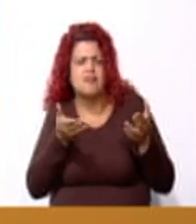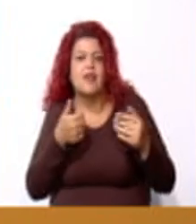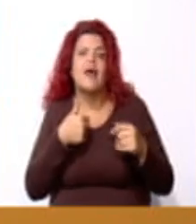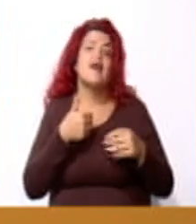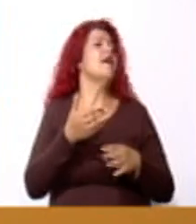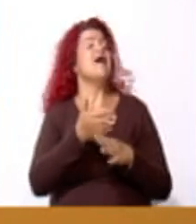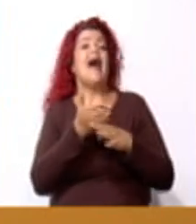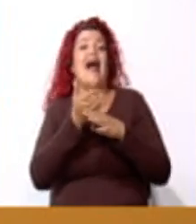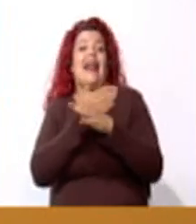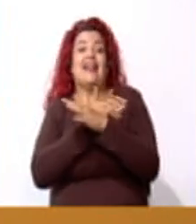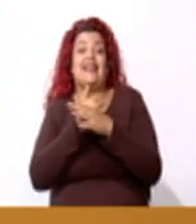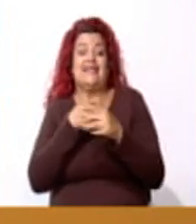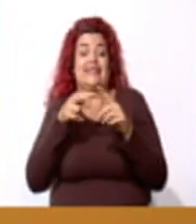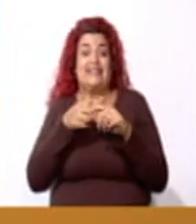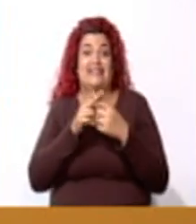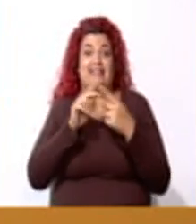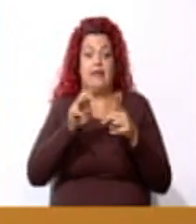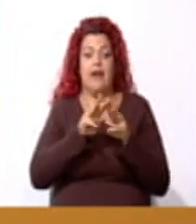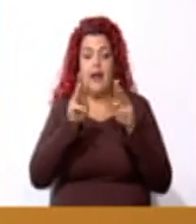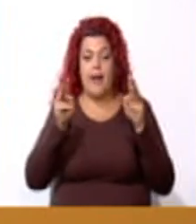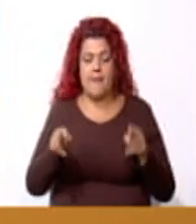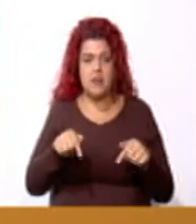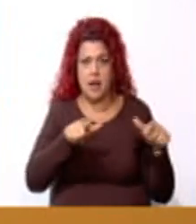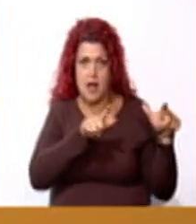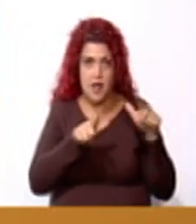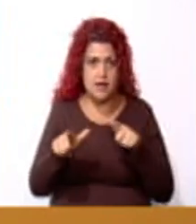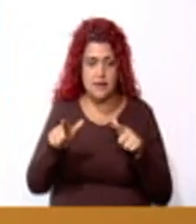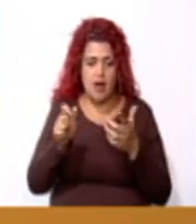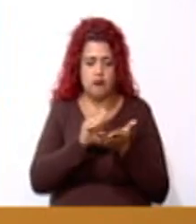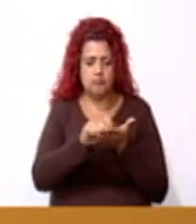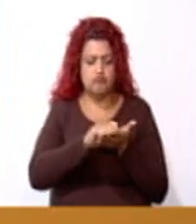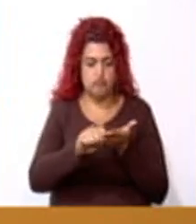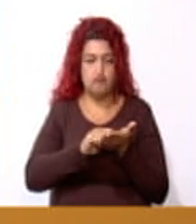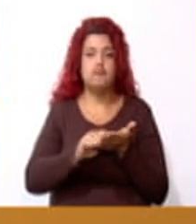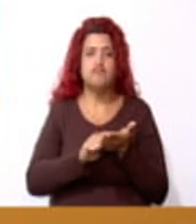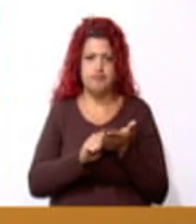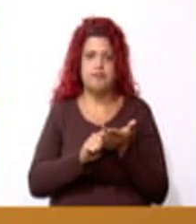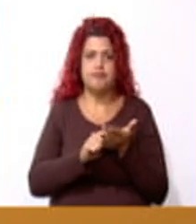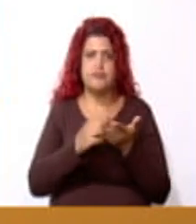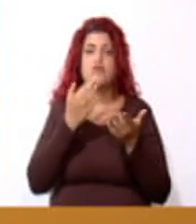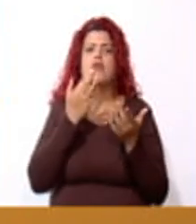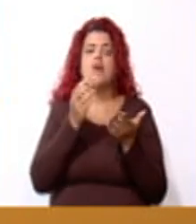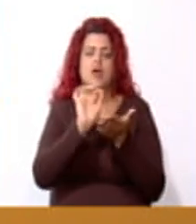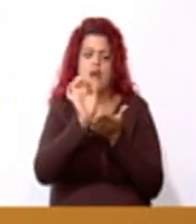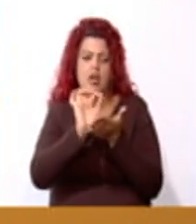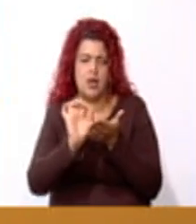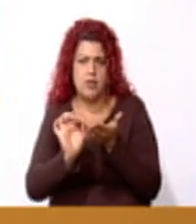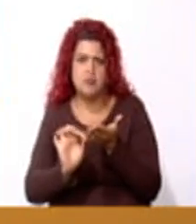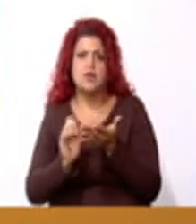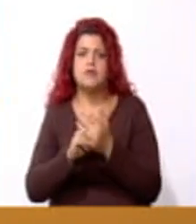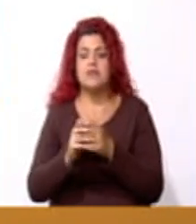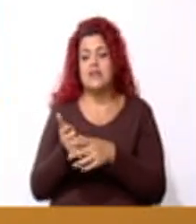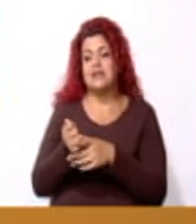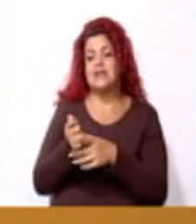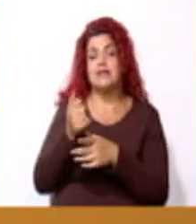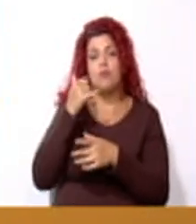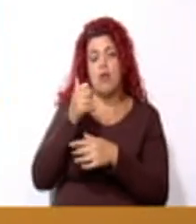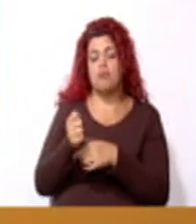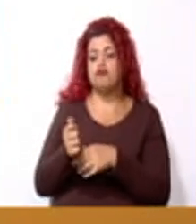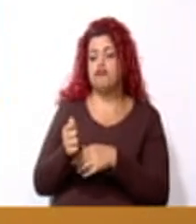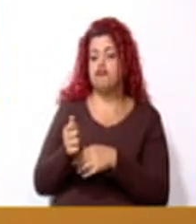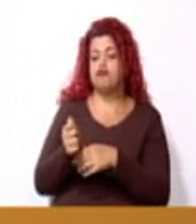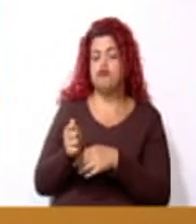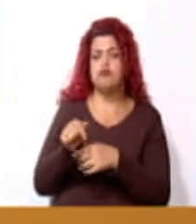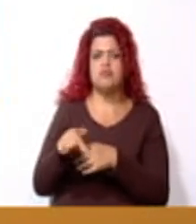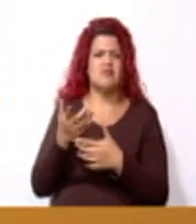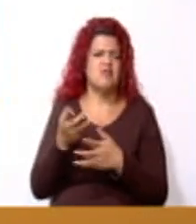que tengan en su mesa lista la hoja de apuntes, los lápices de escribir, el celular y los materiales